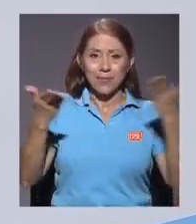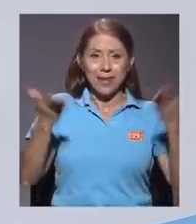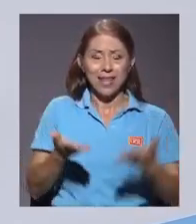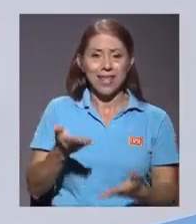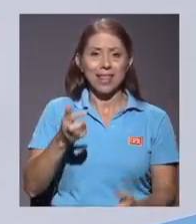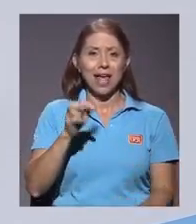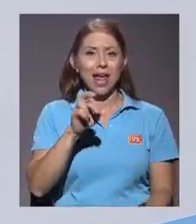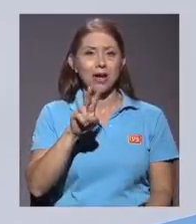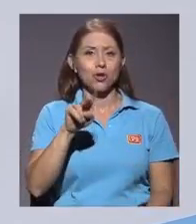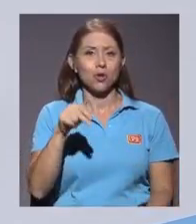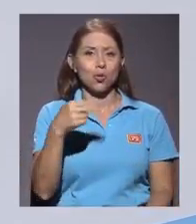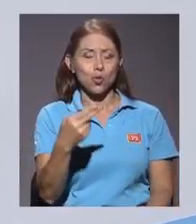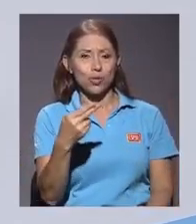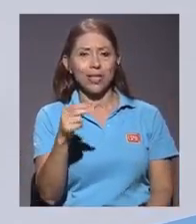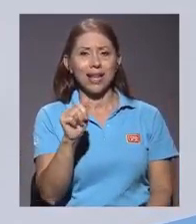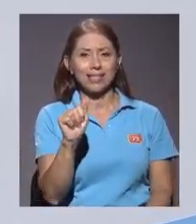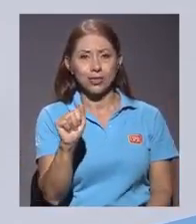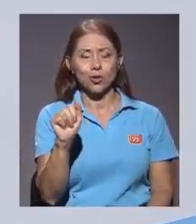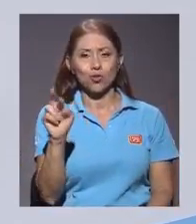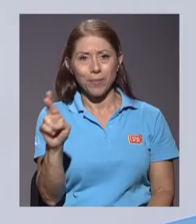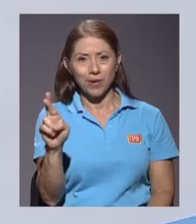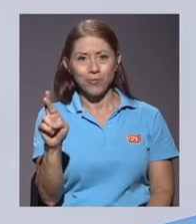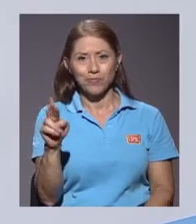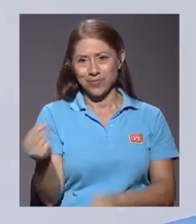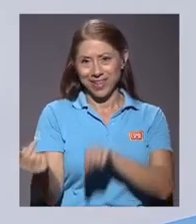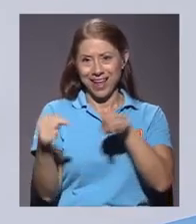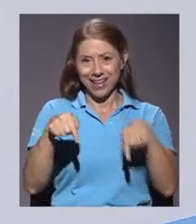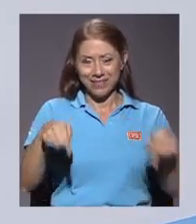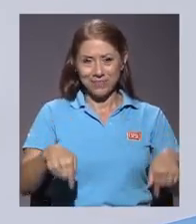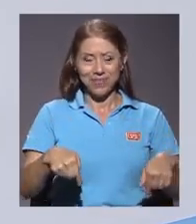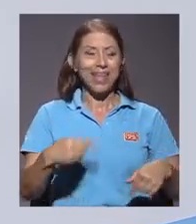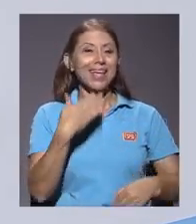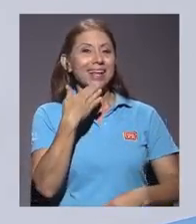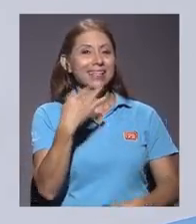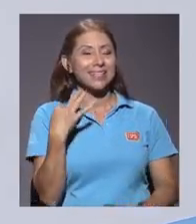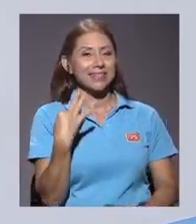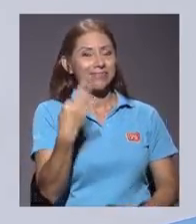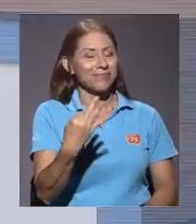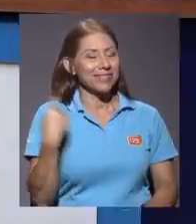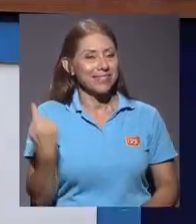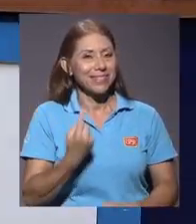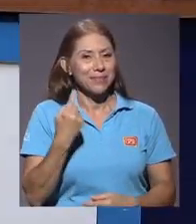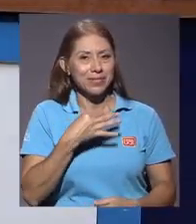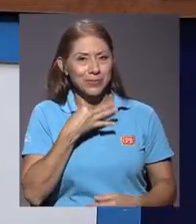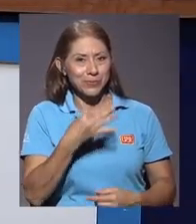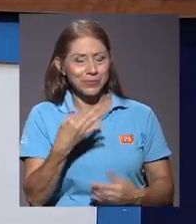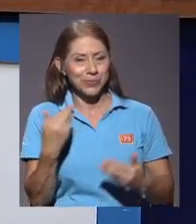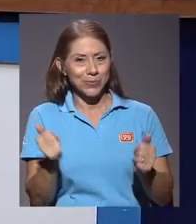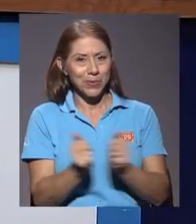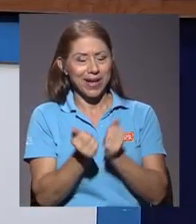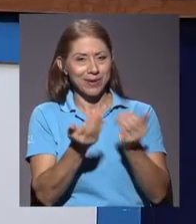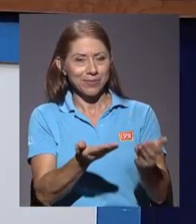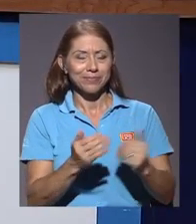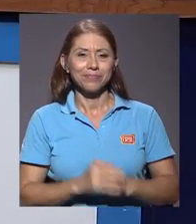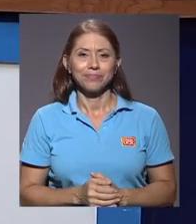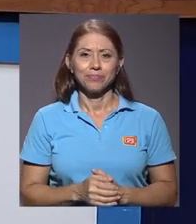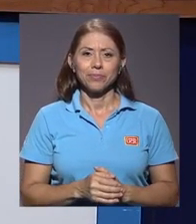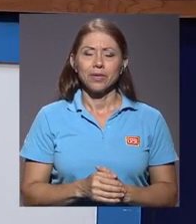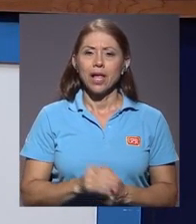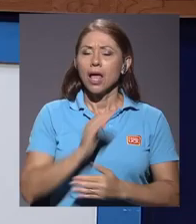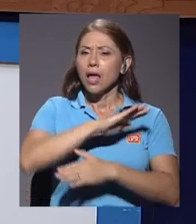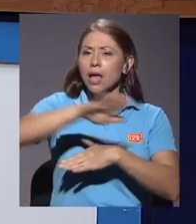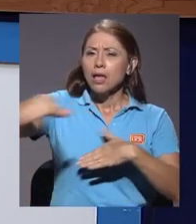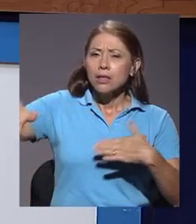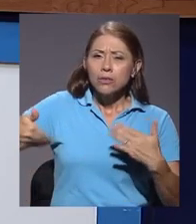Ruth de la Asunción Romero, a desde la U. Muchísimas gracias por la invitación, María. Siempre es un gusto acompañarles. Doña Ruth, dentro de todo este